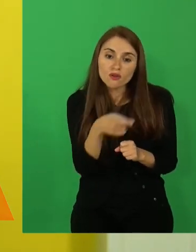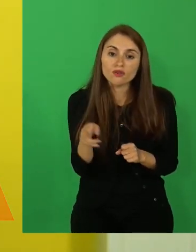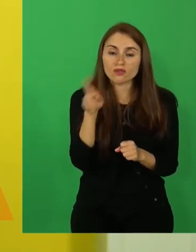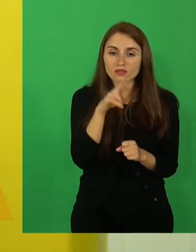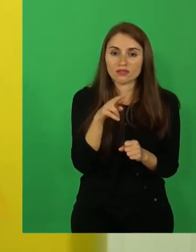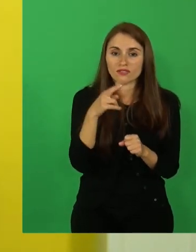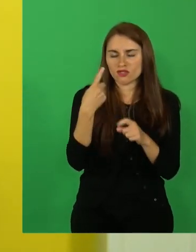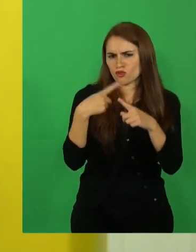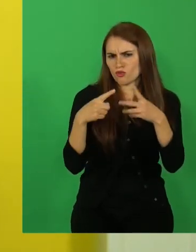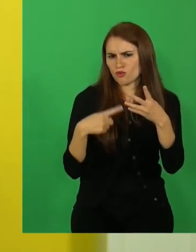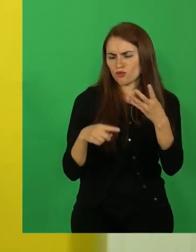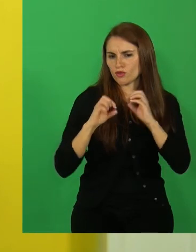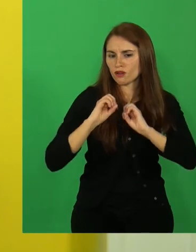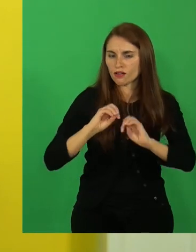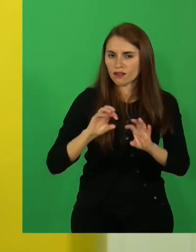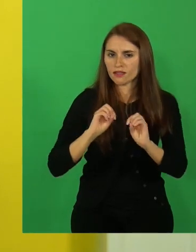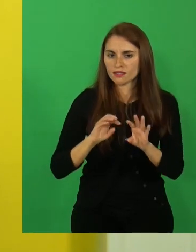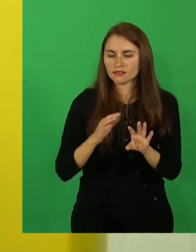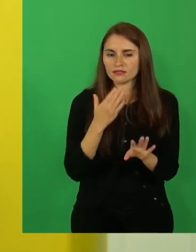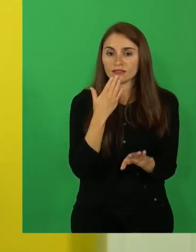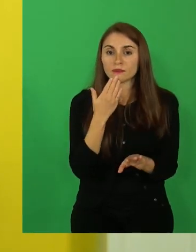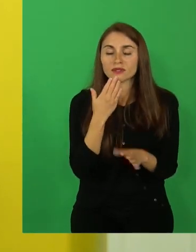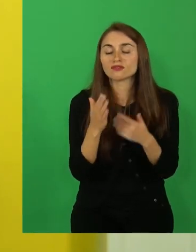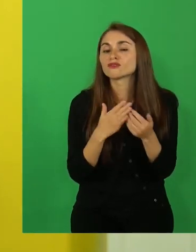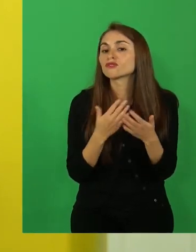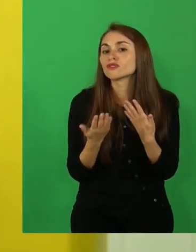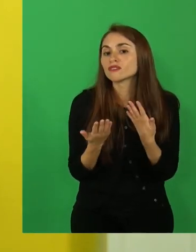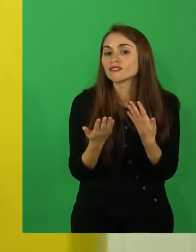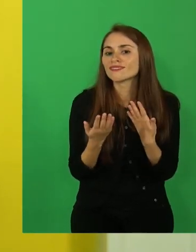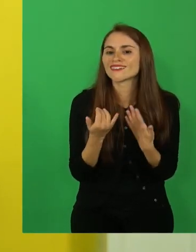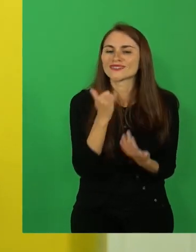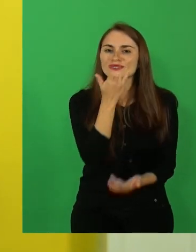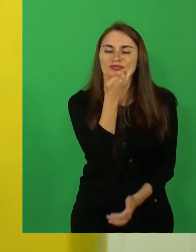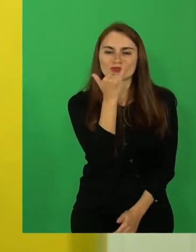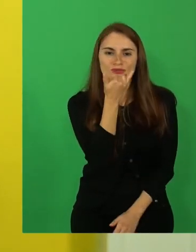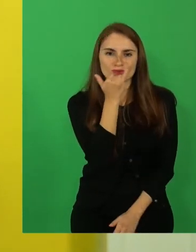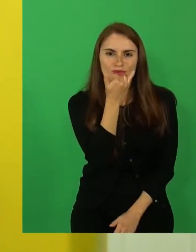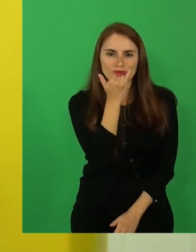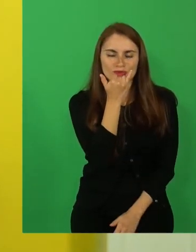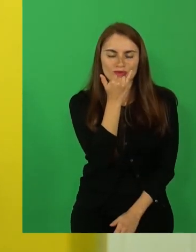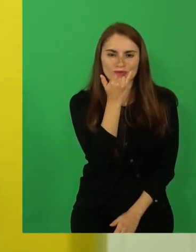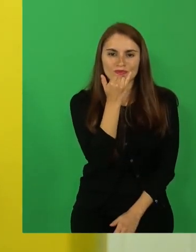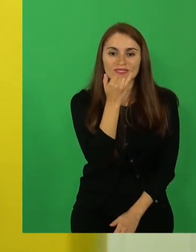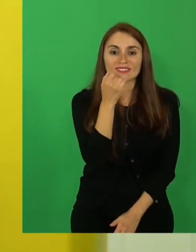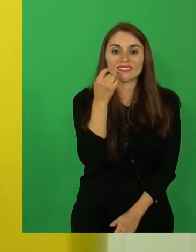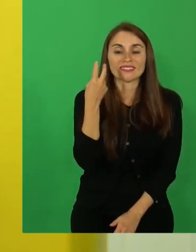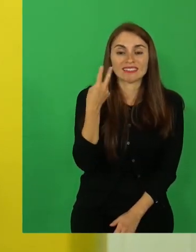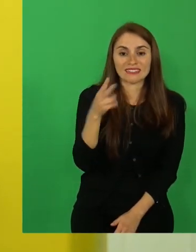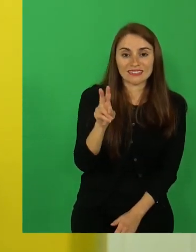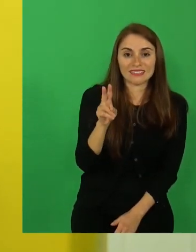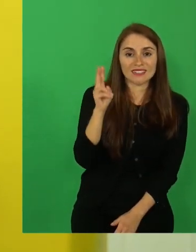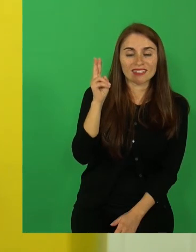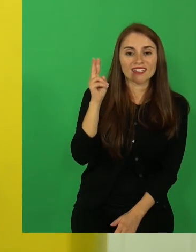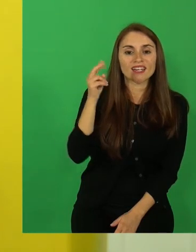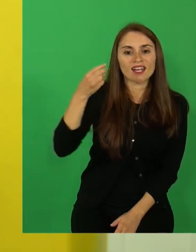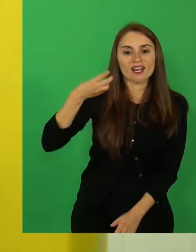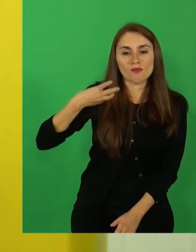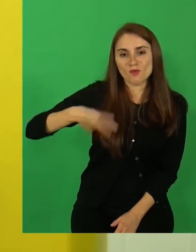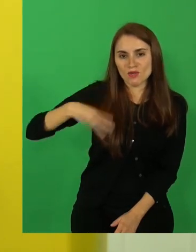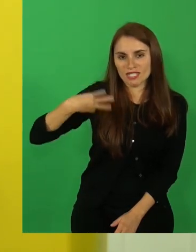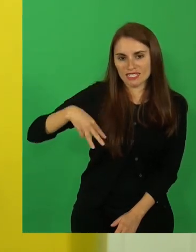muchas otras en el canal de YouTube de nuestra